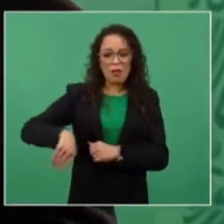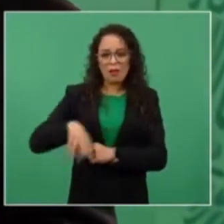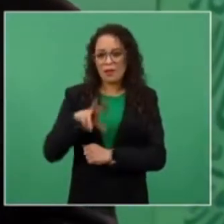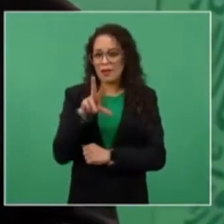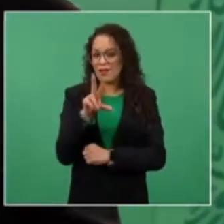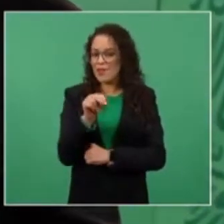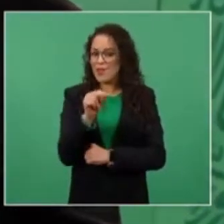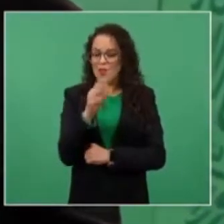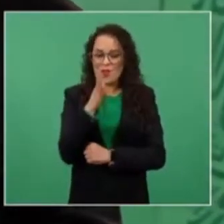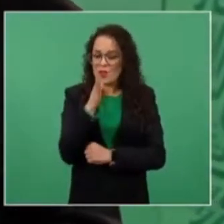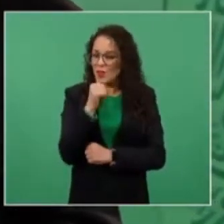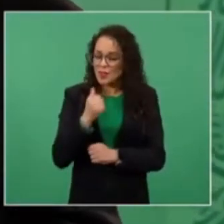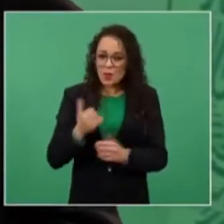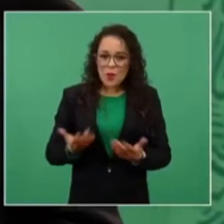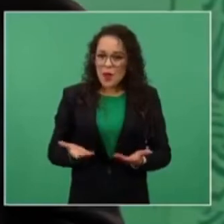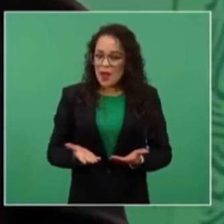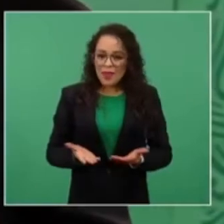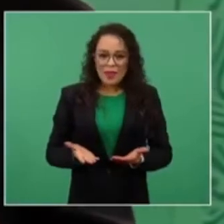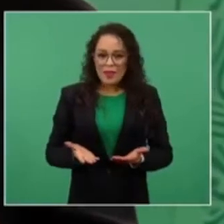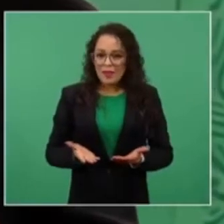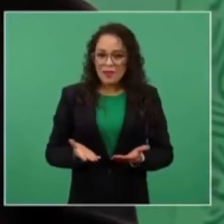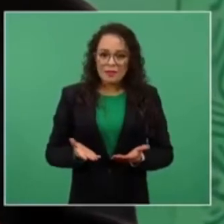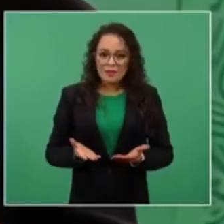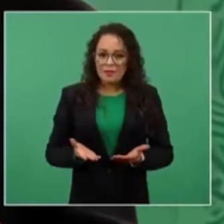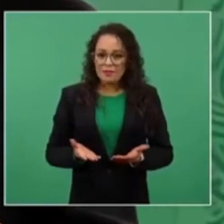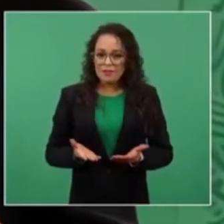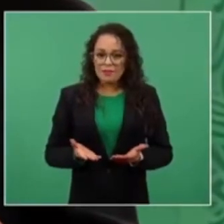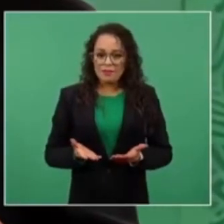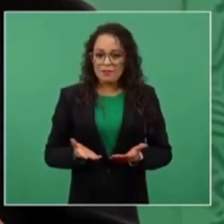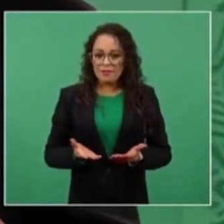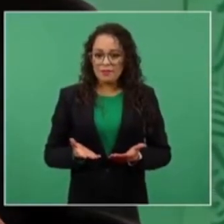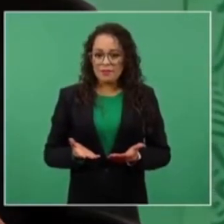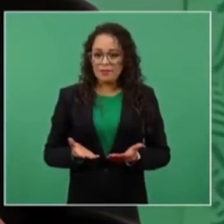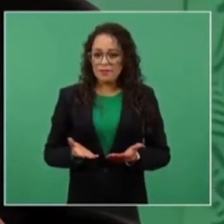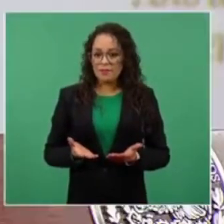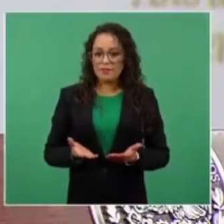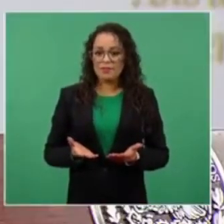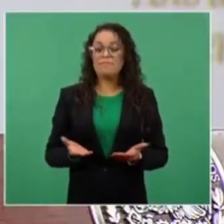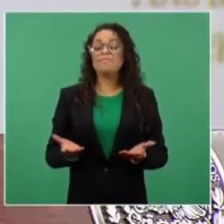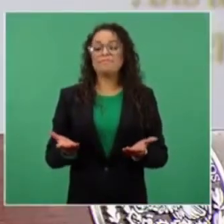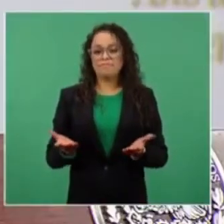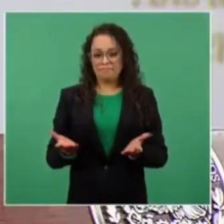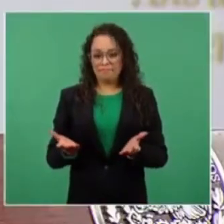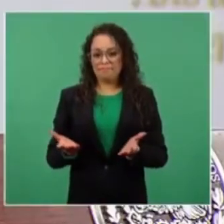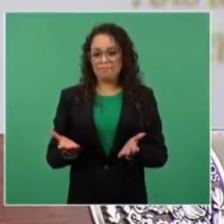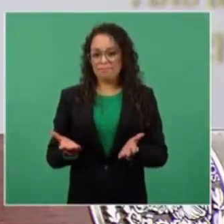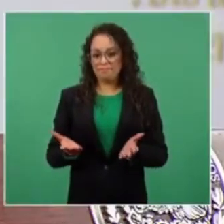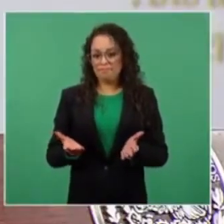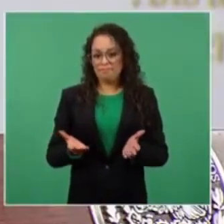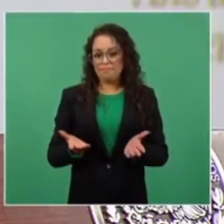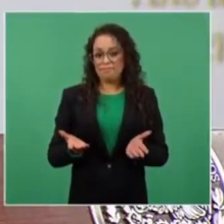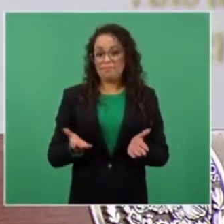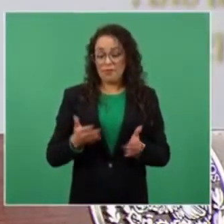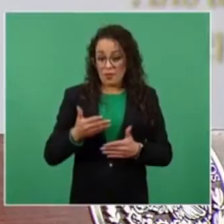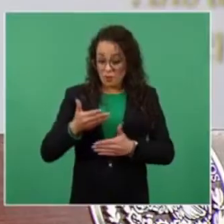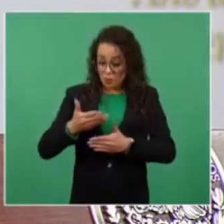si pasara el tiempo con tácticas dilatorias pues